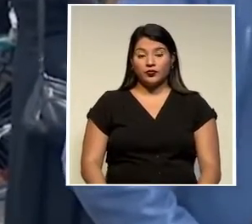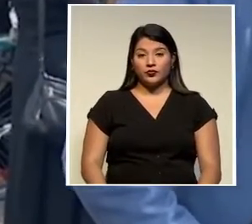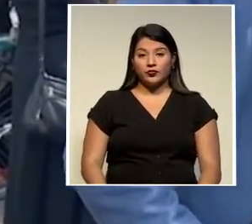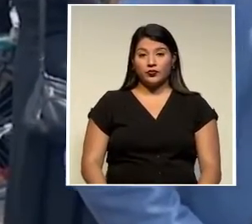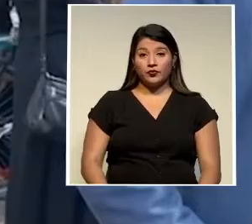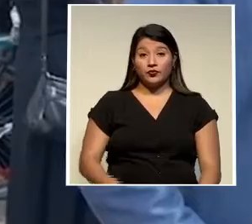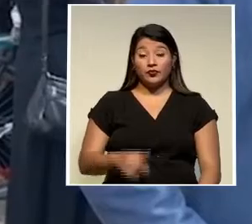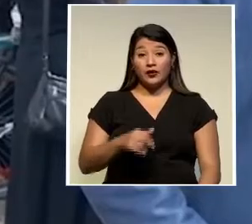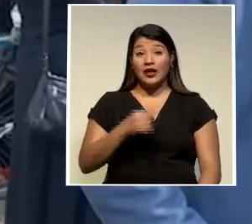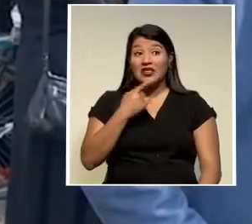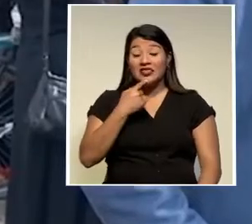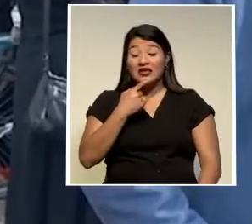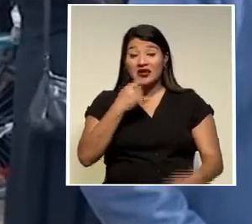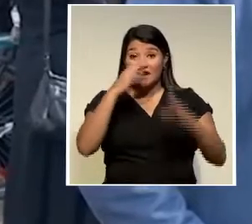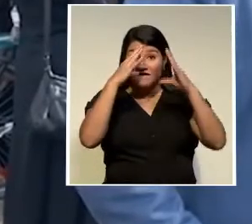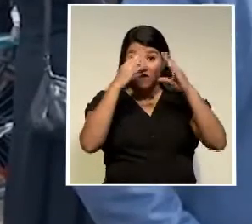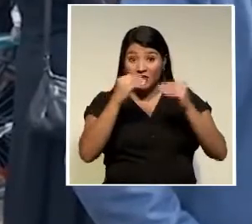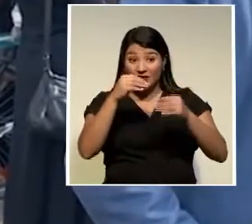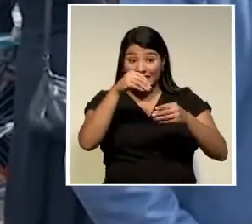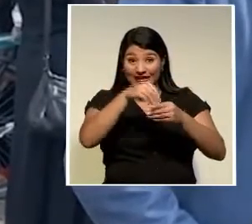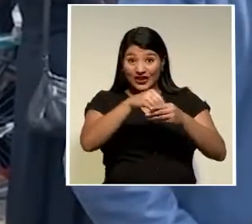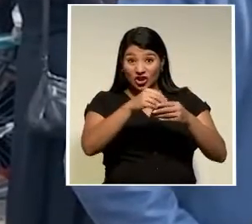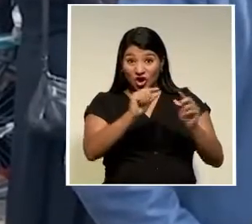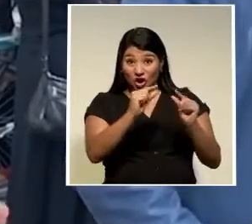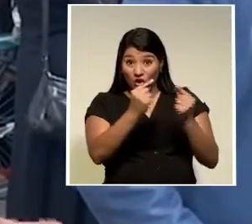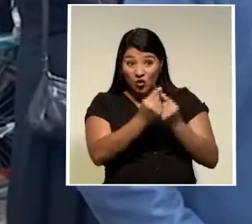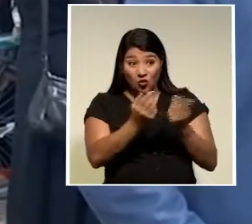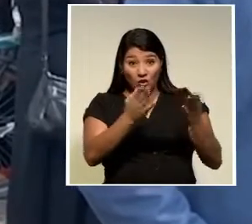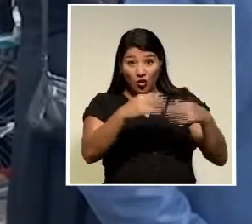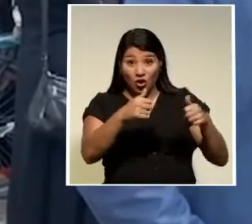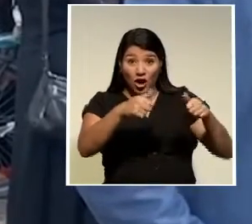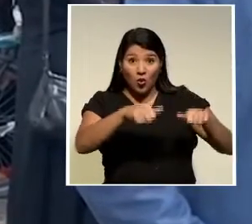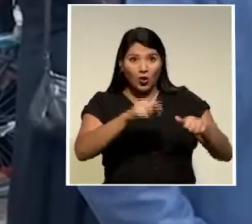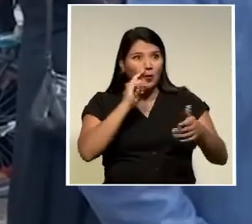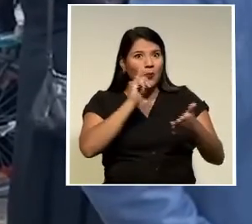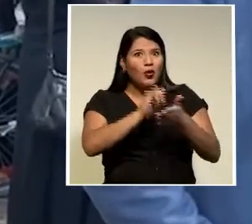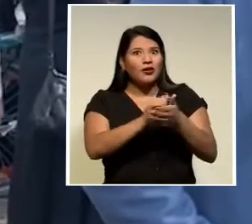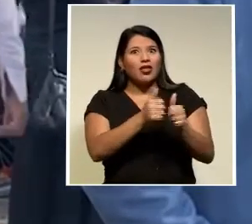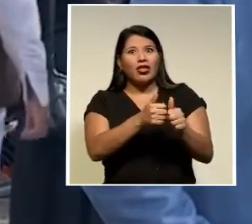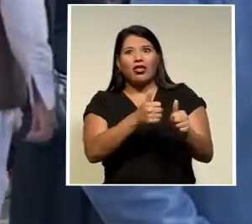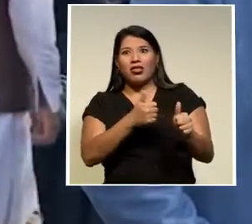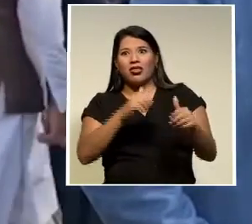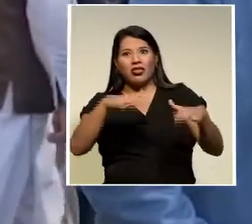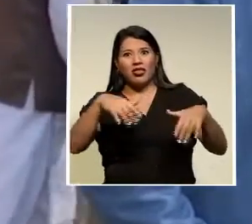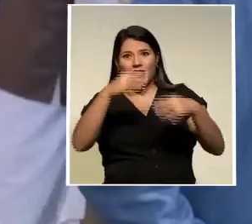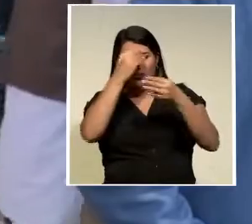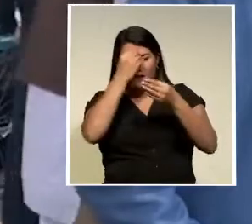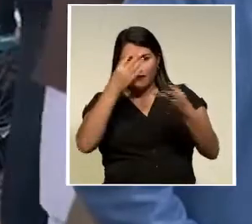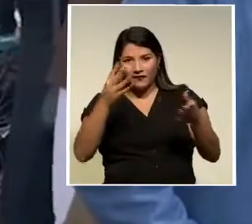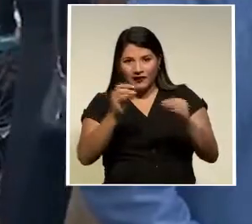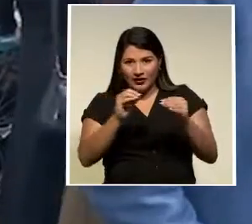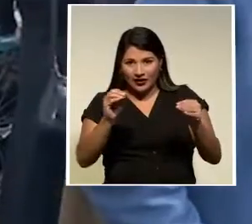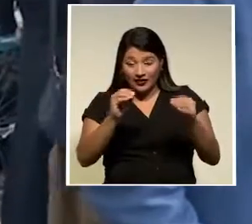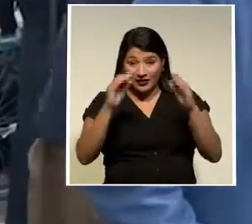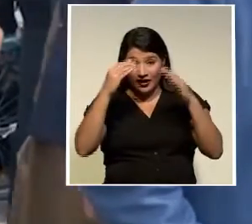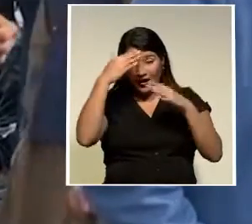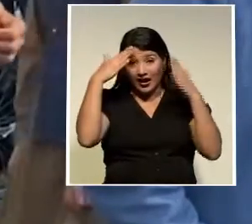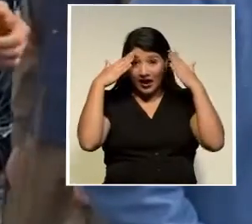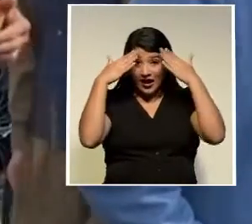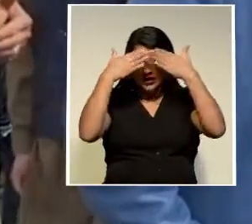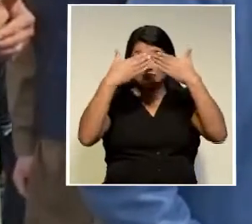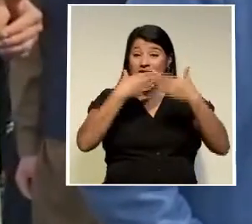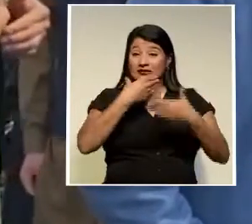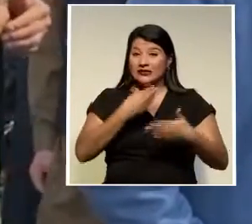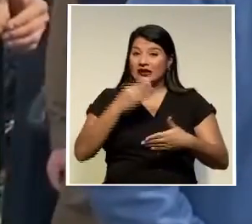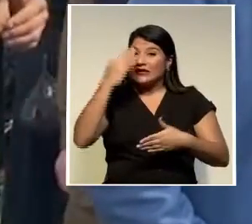Hay informes de desacuerdos dentro del grupo que explicarían este retraso. Los talibanes saben que tienen que